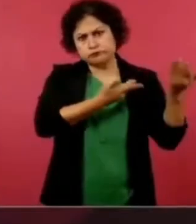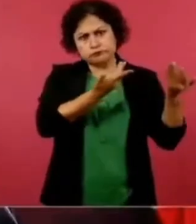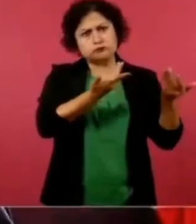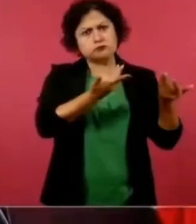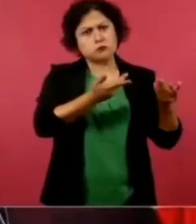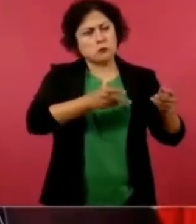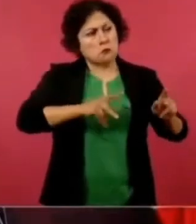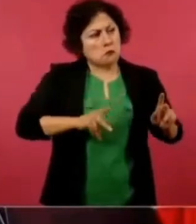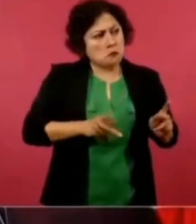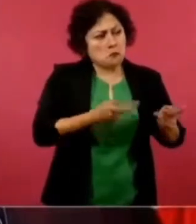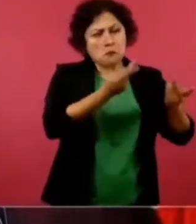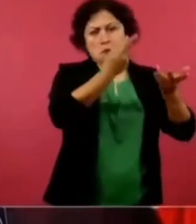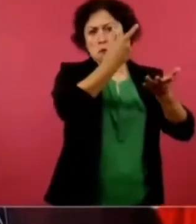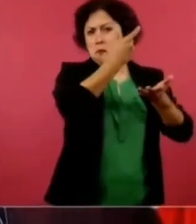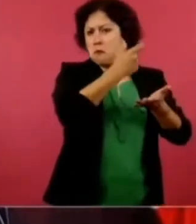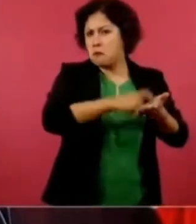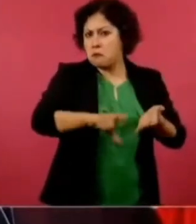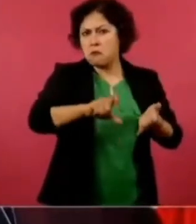buenas relaciones.